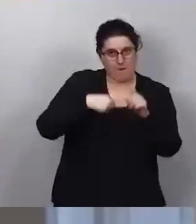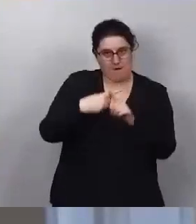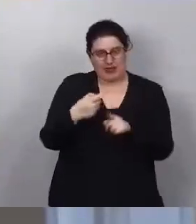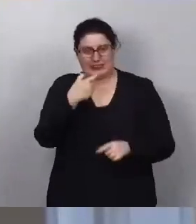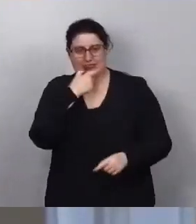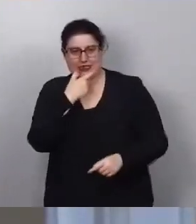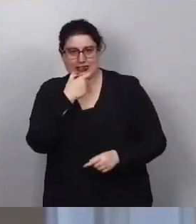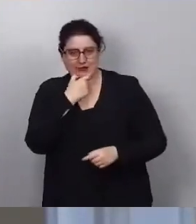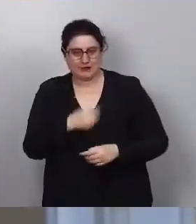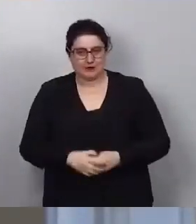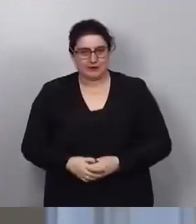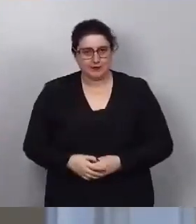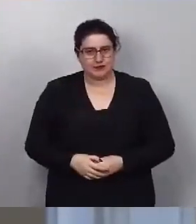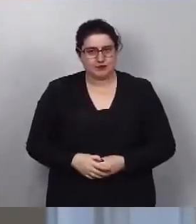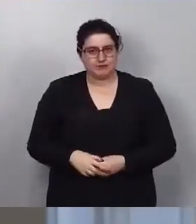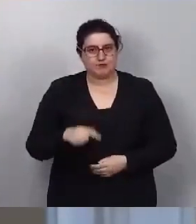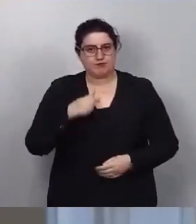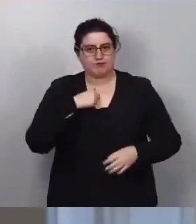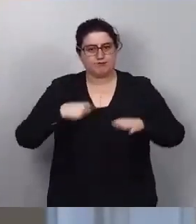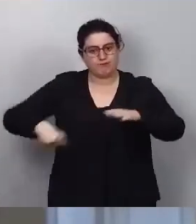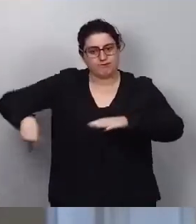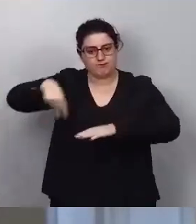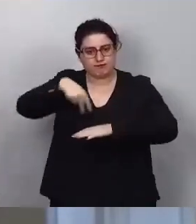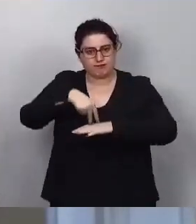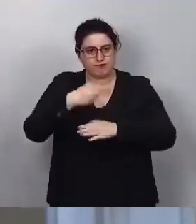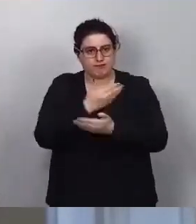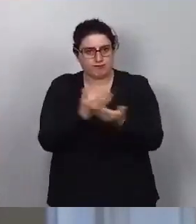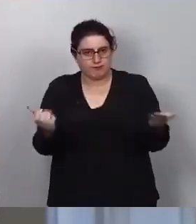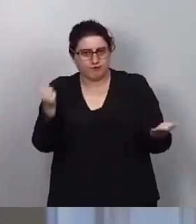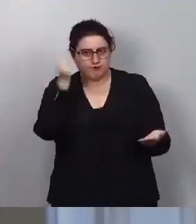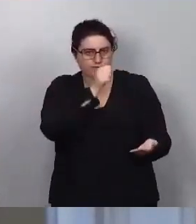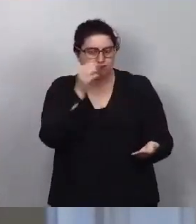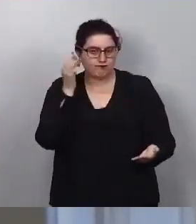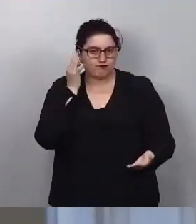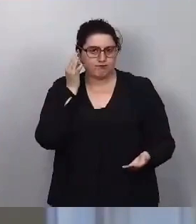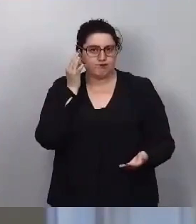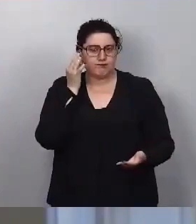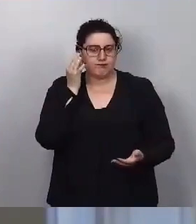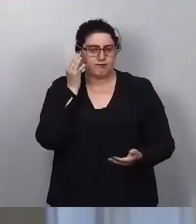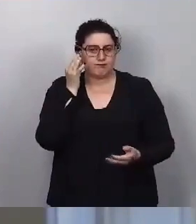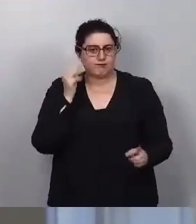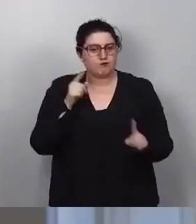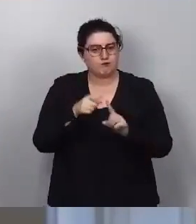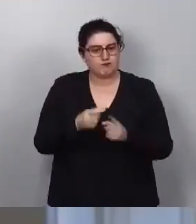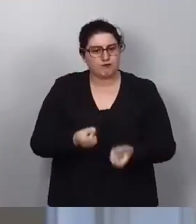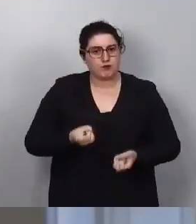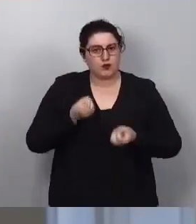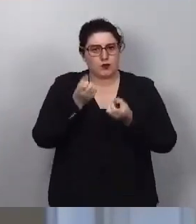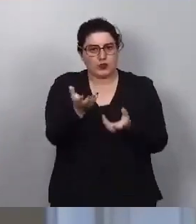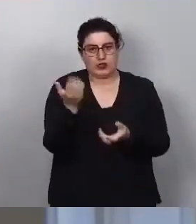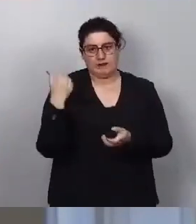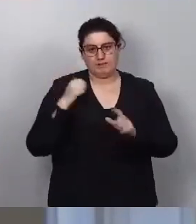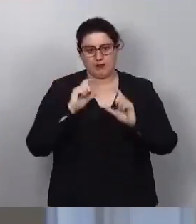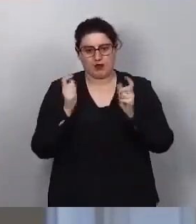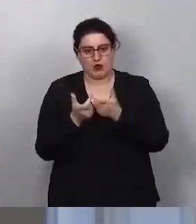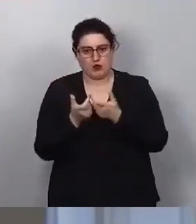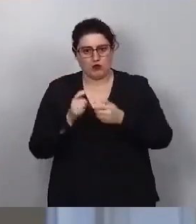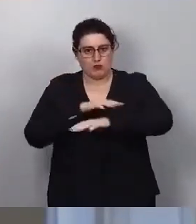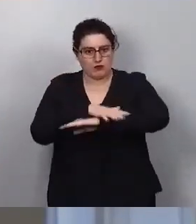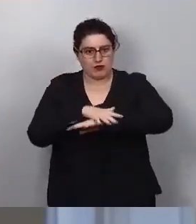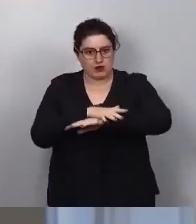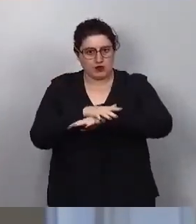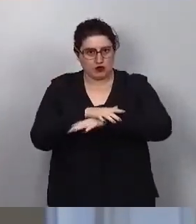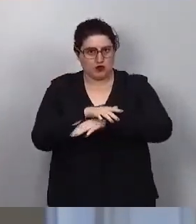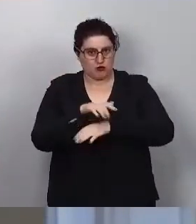Yo comparezco ante todas y todos ustedes para trasladarles que en la reunión del Consejo de Ministros y Ministras de hoy